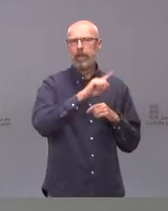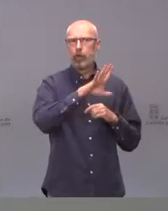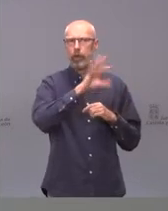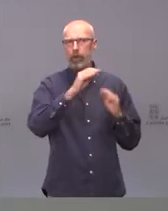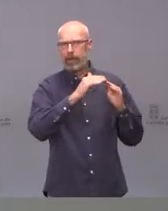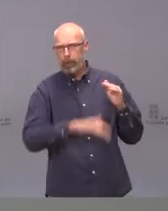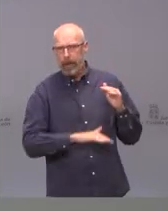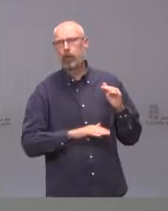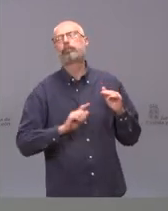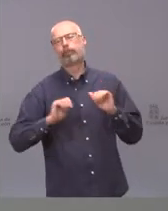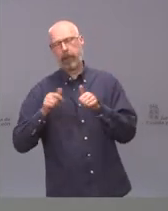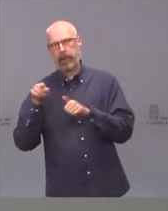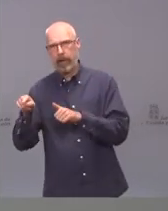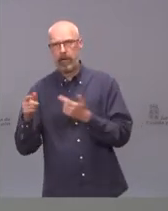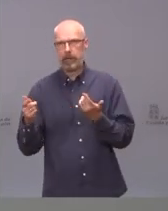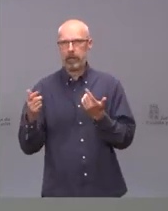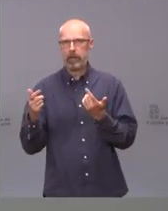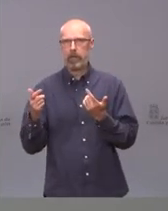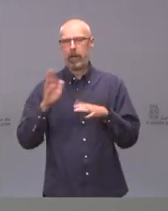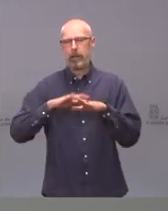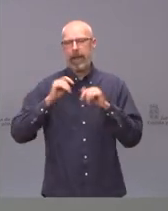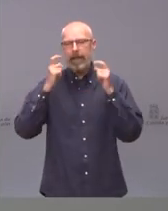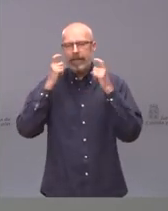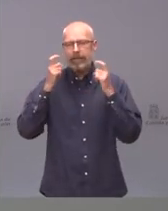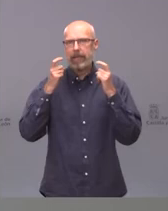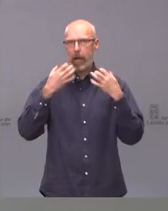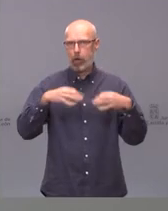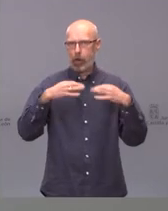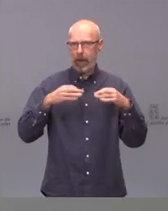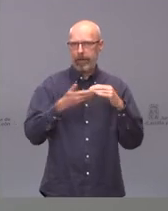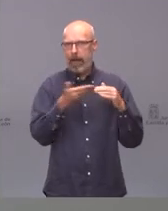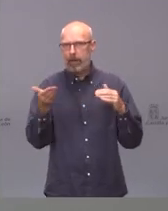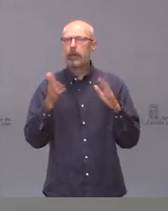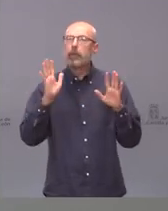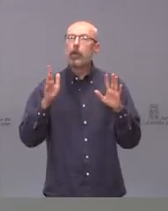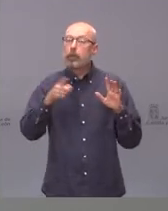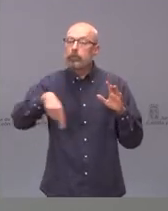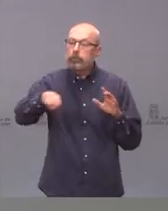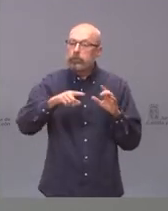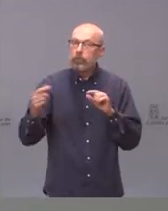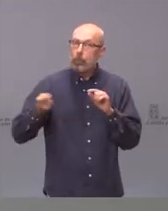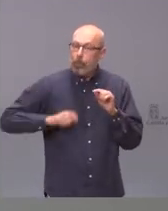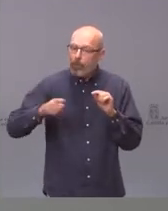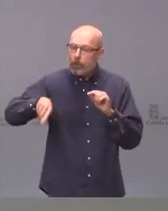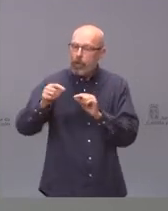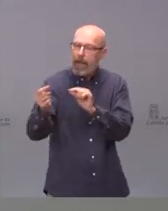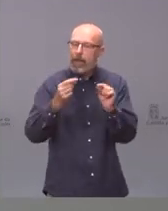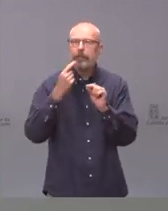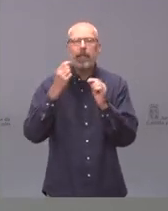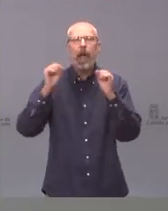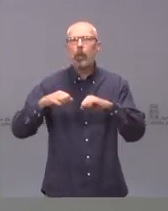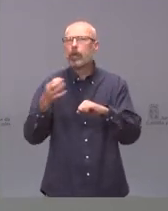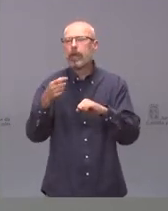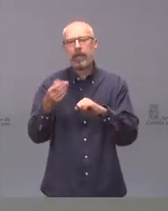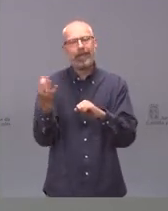y para intentar normalizar, pero lo que todos están de acuerdo es que se tiene que organizar la